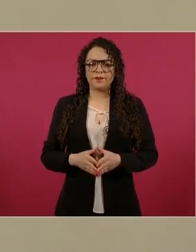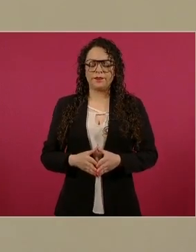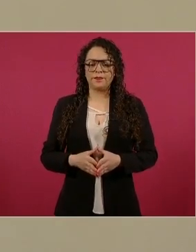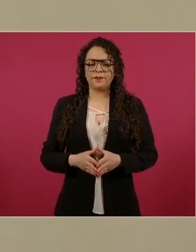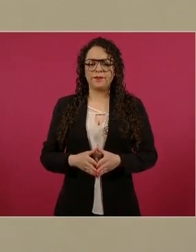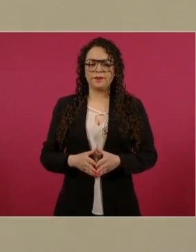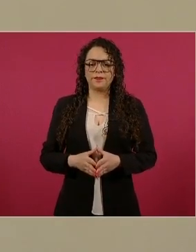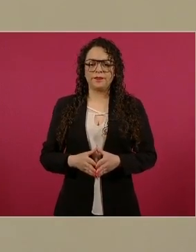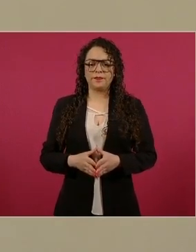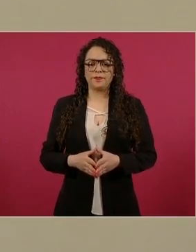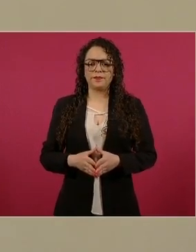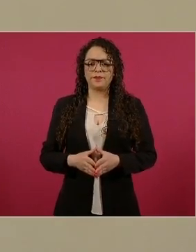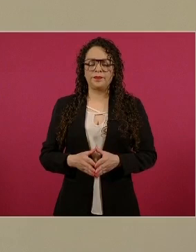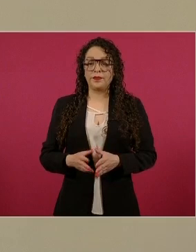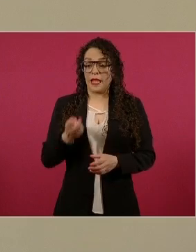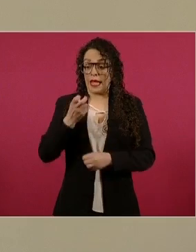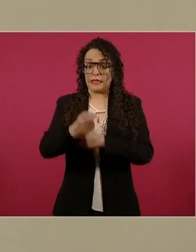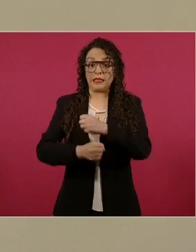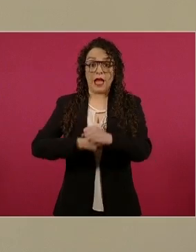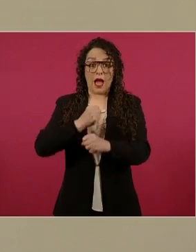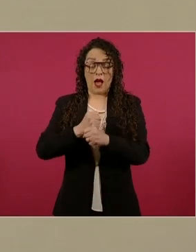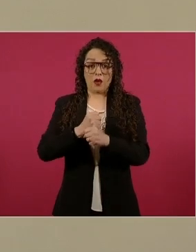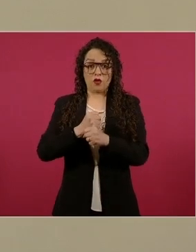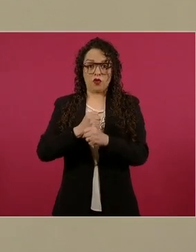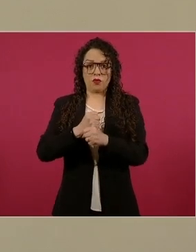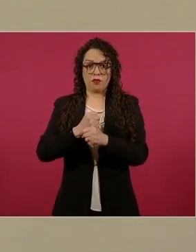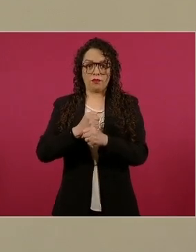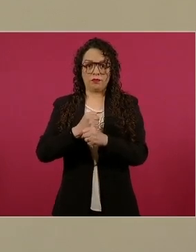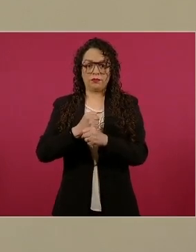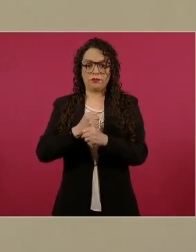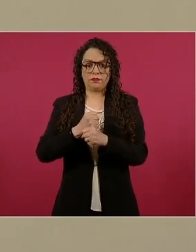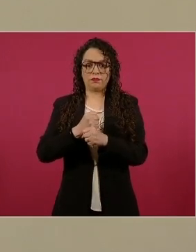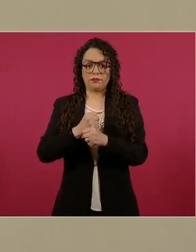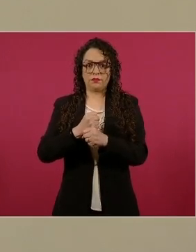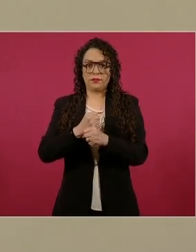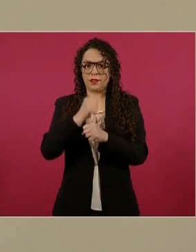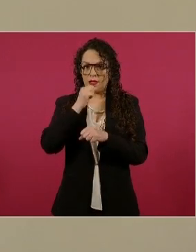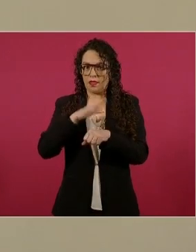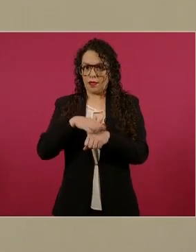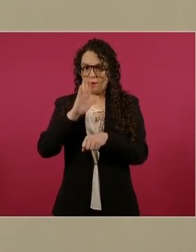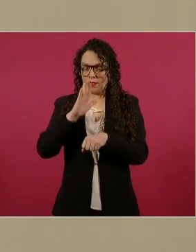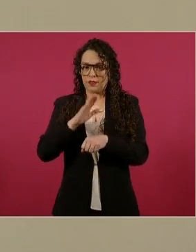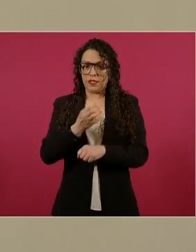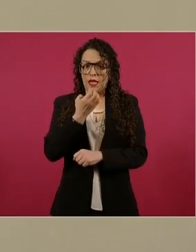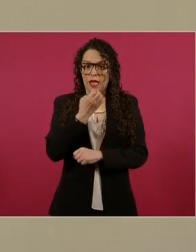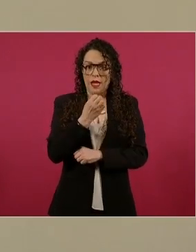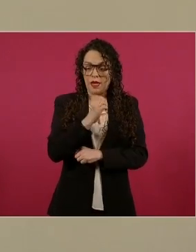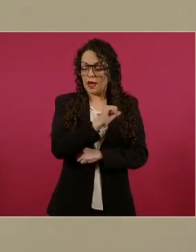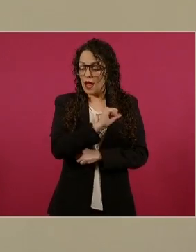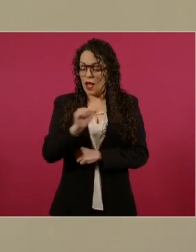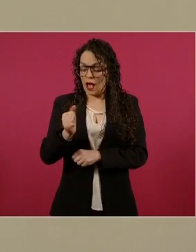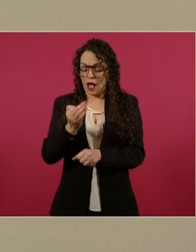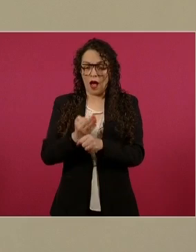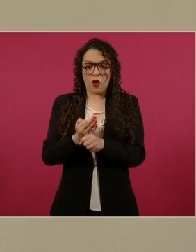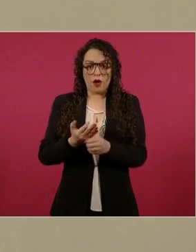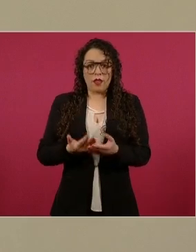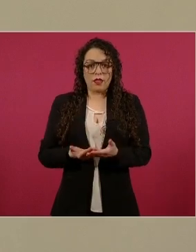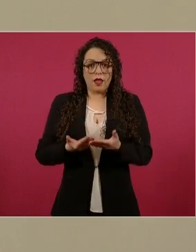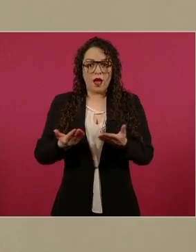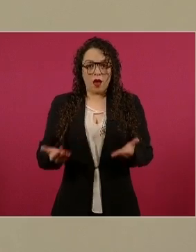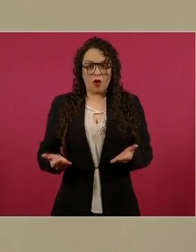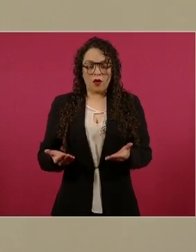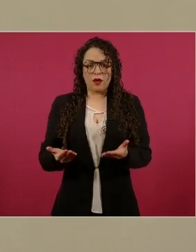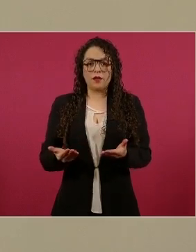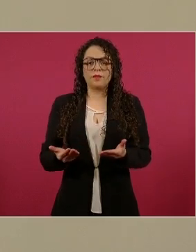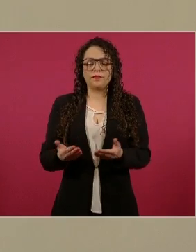Este nada más de este año, los datos que se muestran aquí, o sea, de enero a la fecha han sido víctimas de